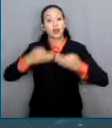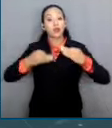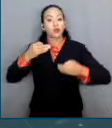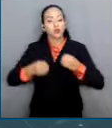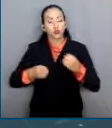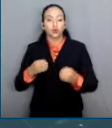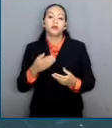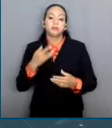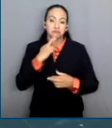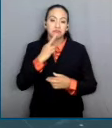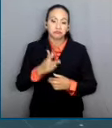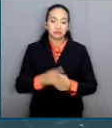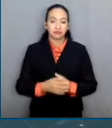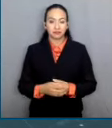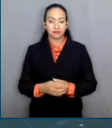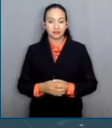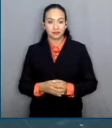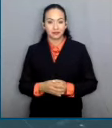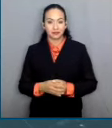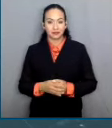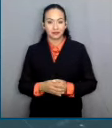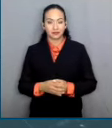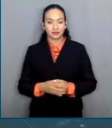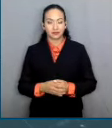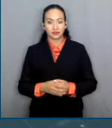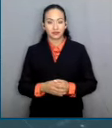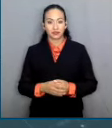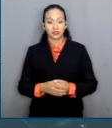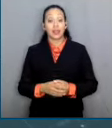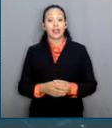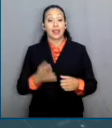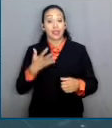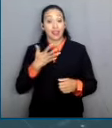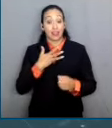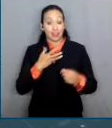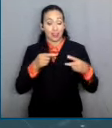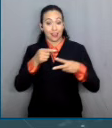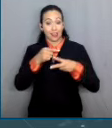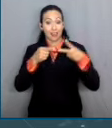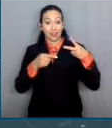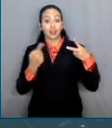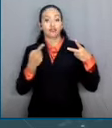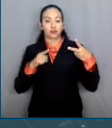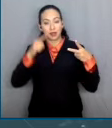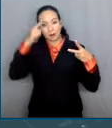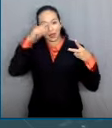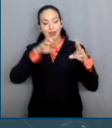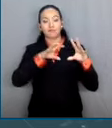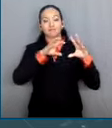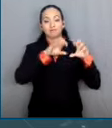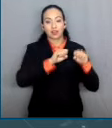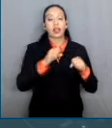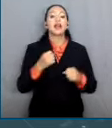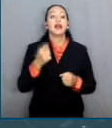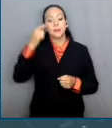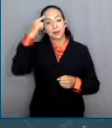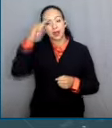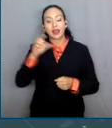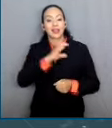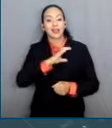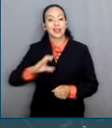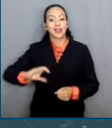Por contar con dos órdenes de aprehensión, el Tribunal Electoral canceló la candidatura del exgobernador panista de